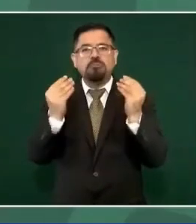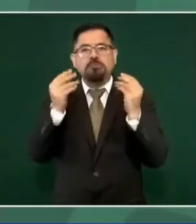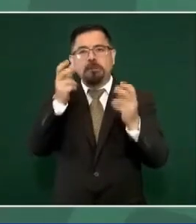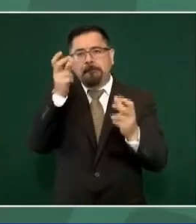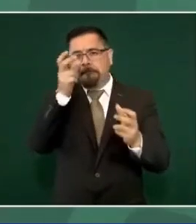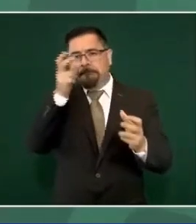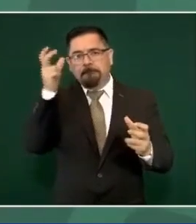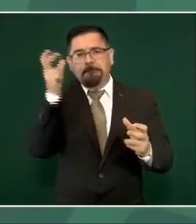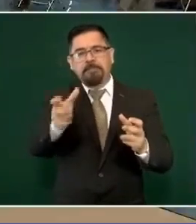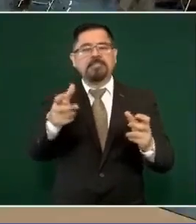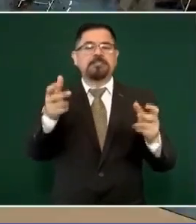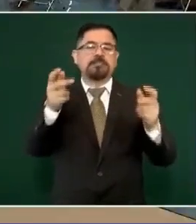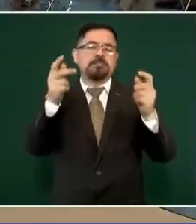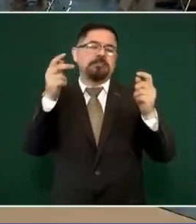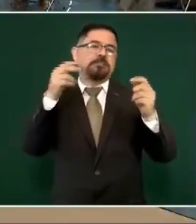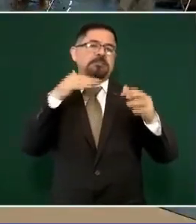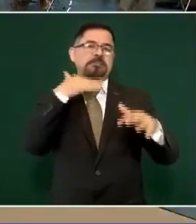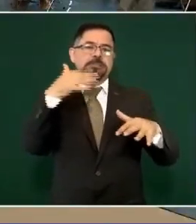Quiero preguntar también de la caravana de migrantes y el...